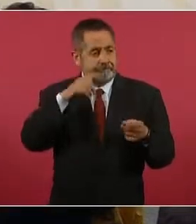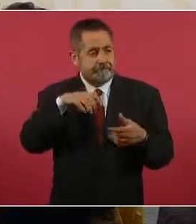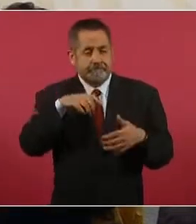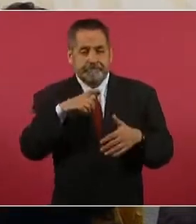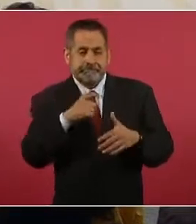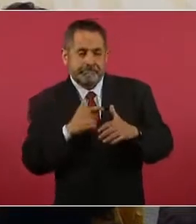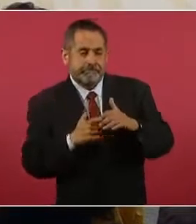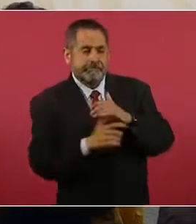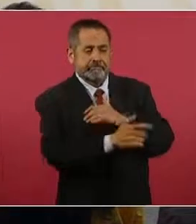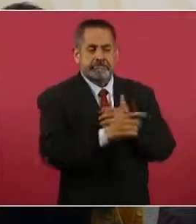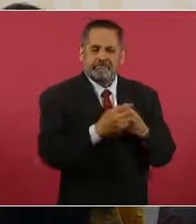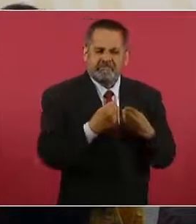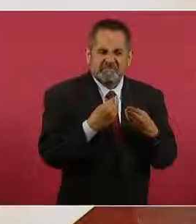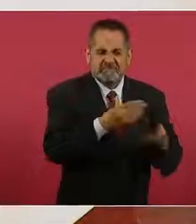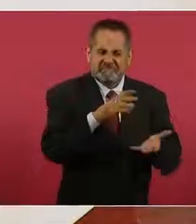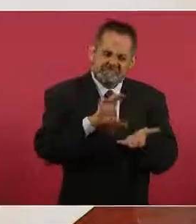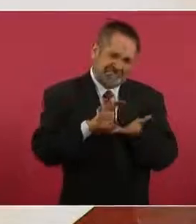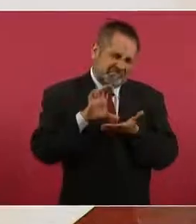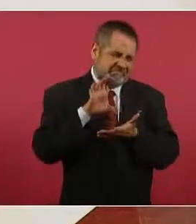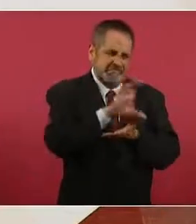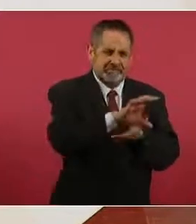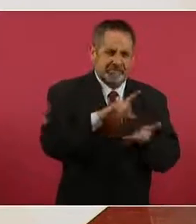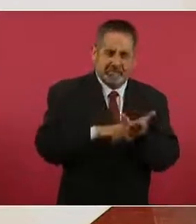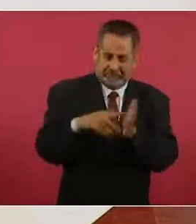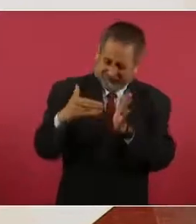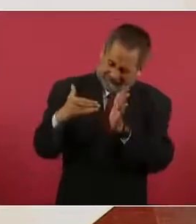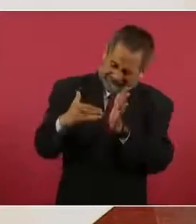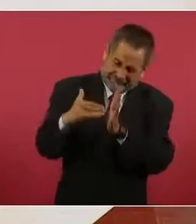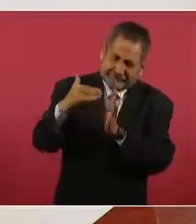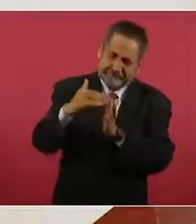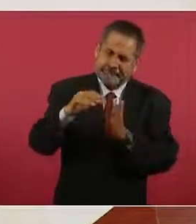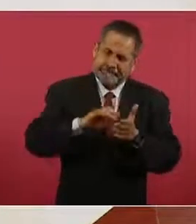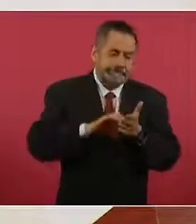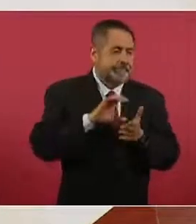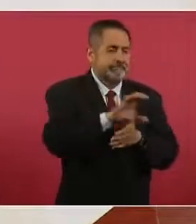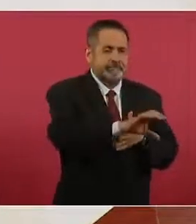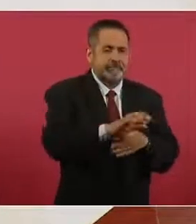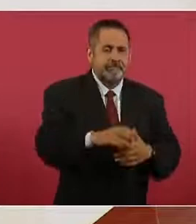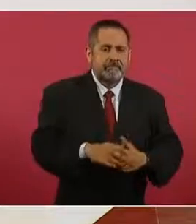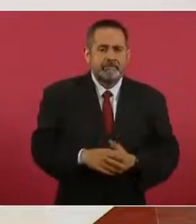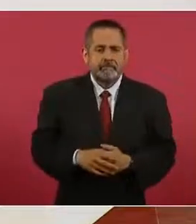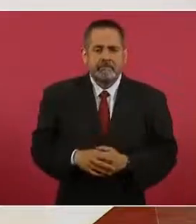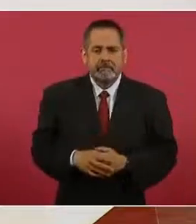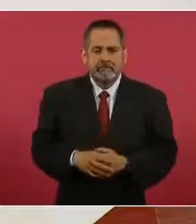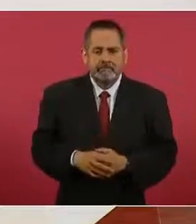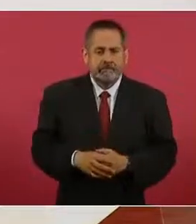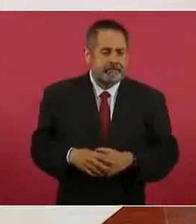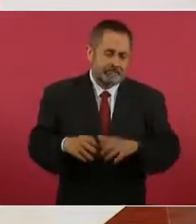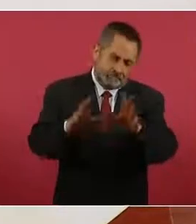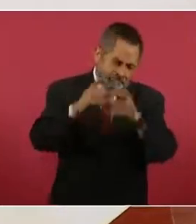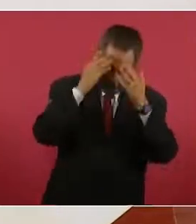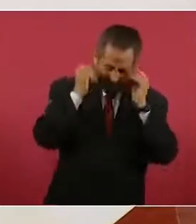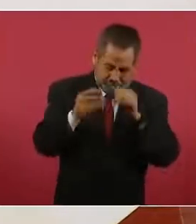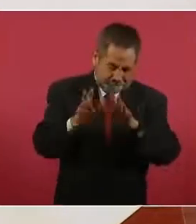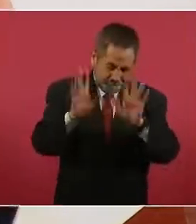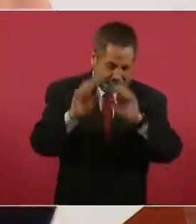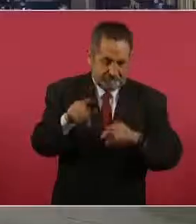de un empresario no sé cuántos millones, yo no sé,